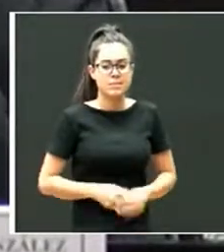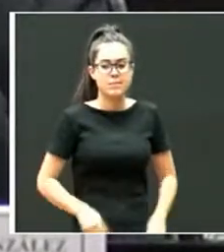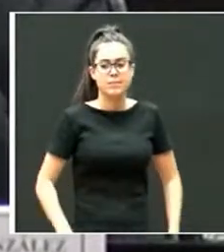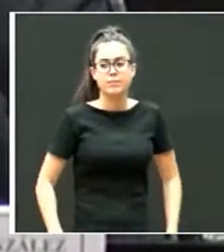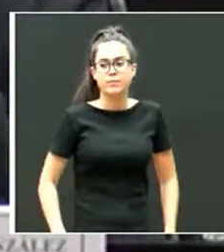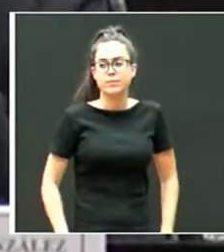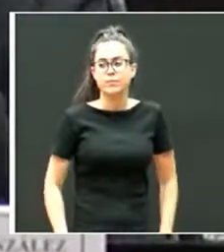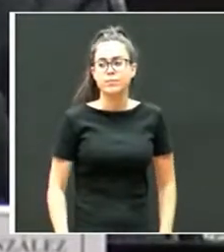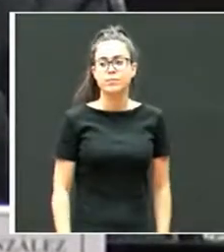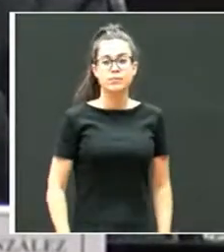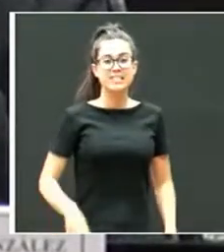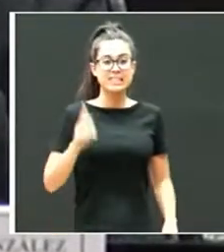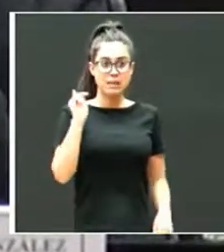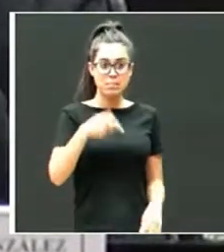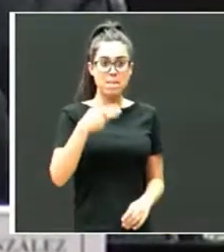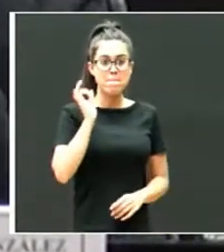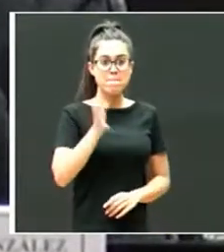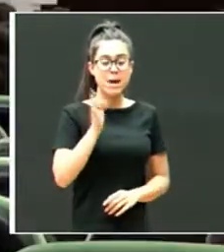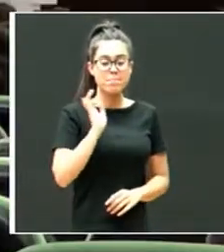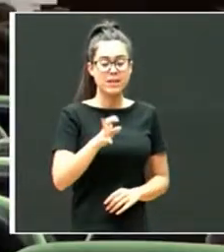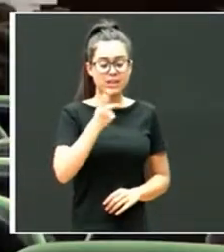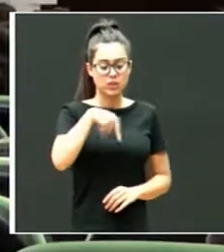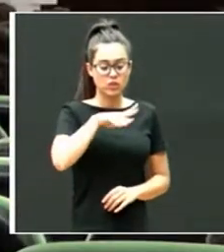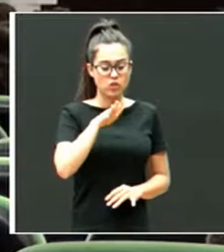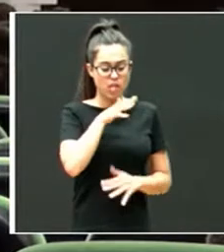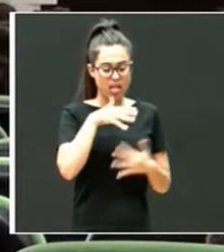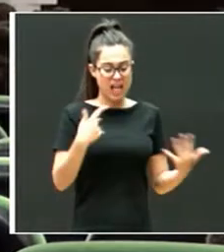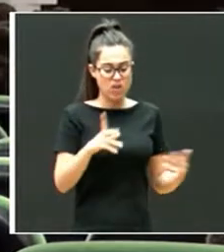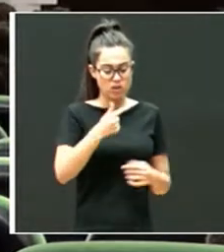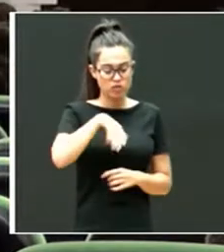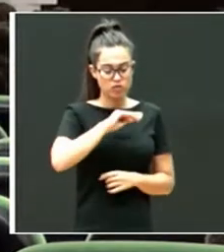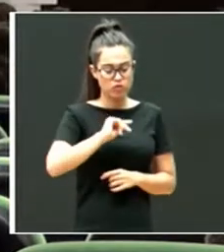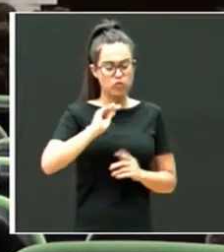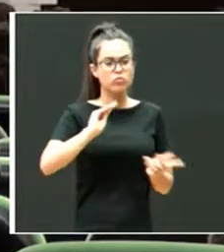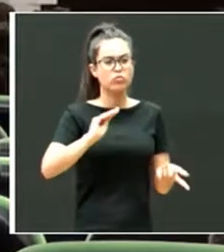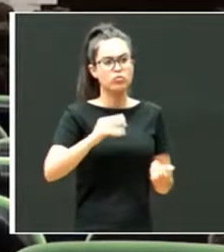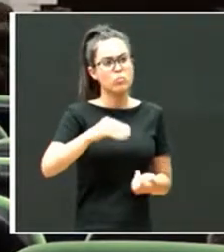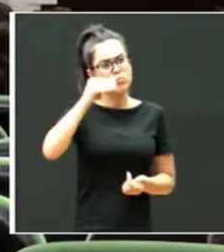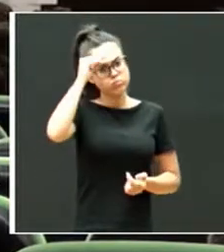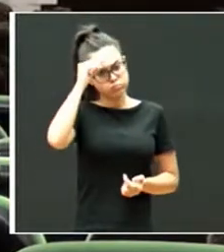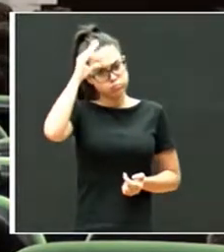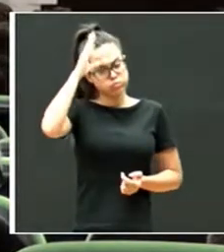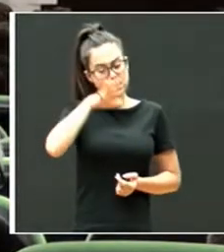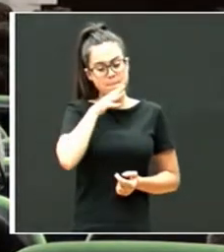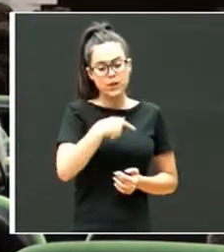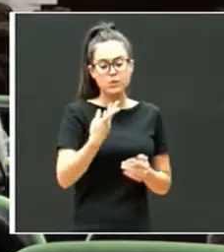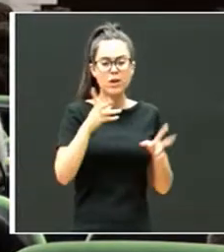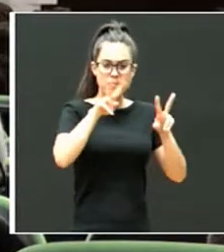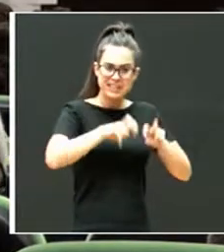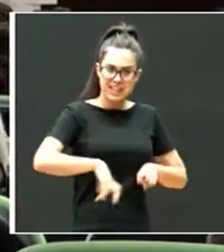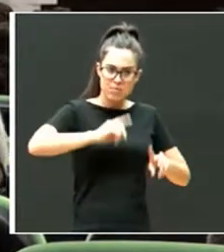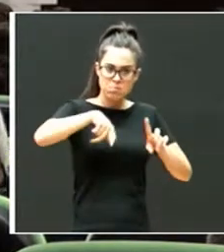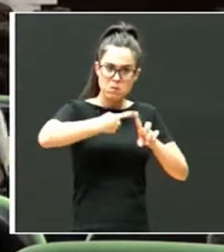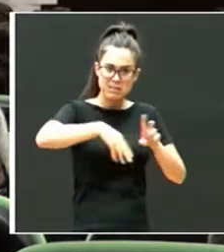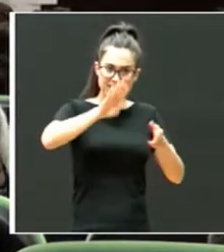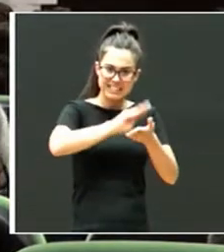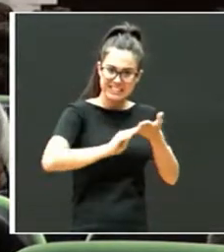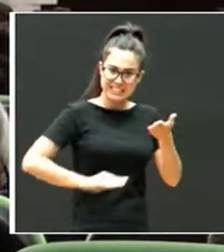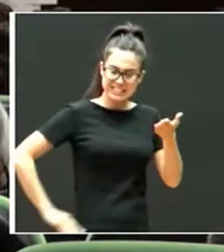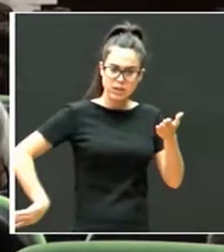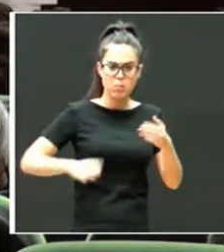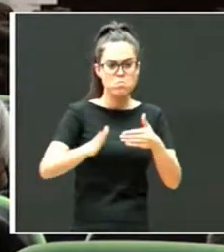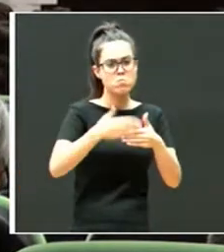También es verdad que a día de hoy hay un mayor conocimiento porque se ha investigado y se ha escrito mucho sobre el tema. Hay muchísimas